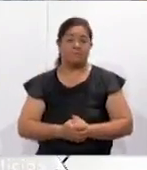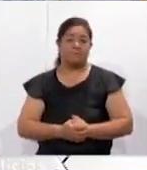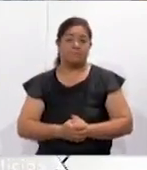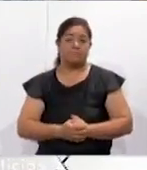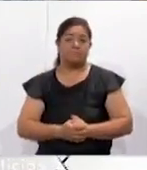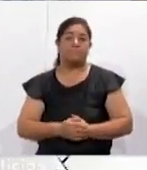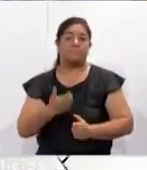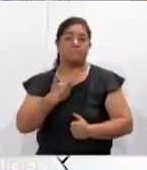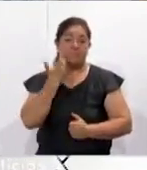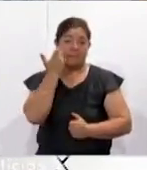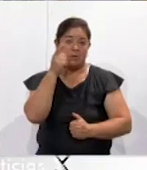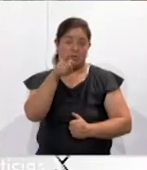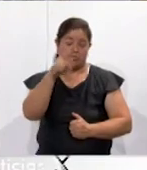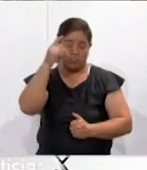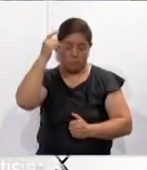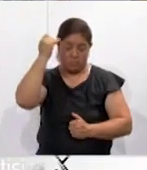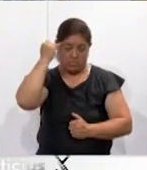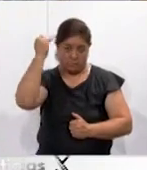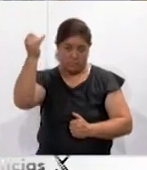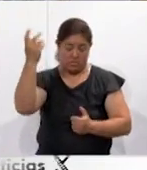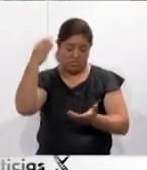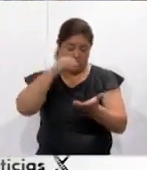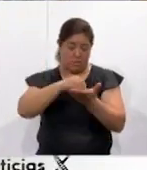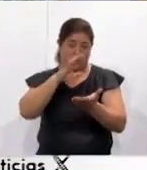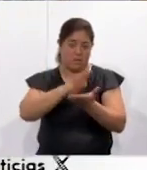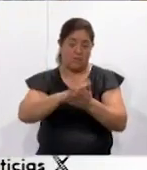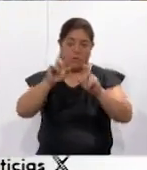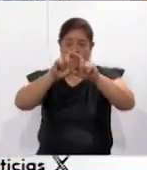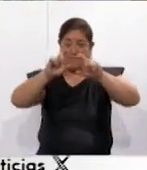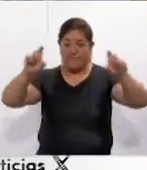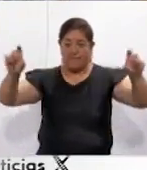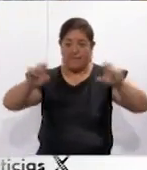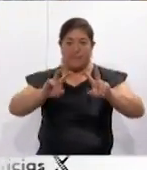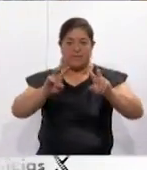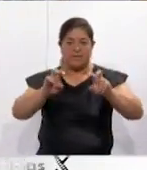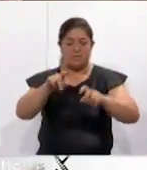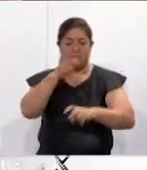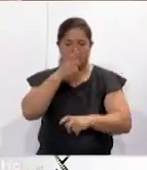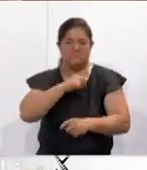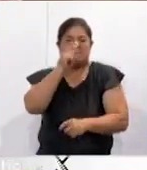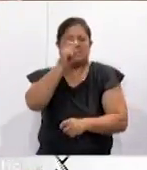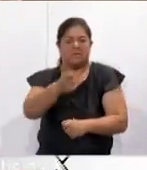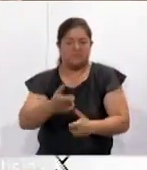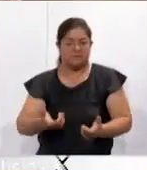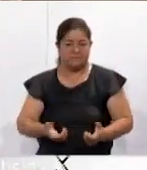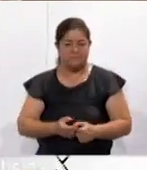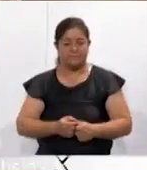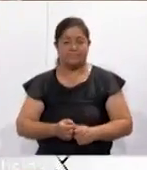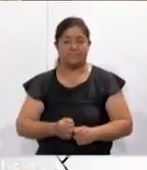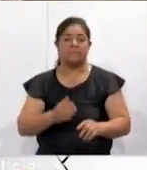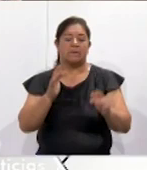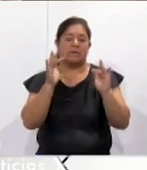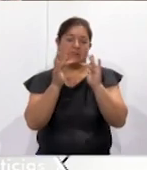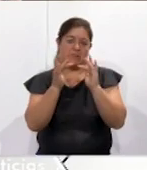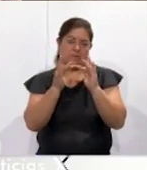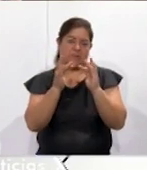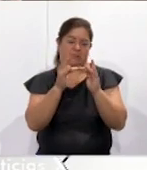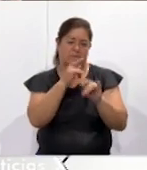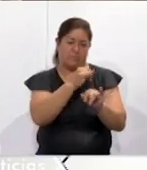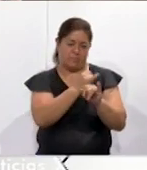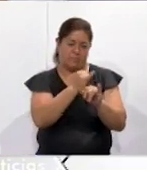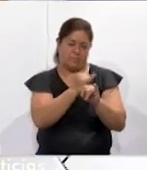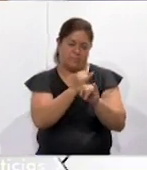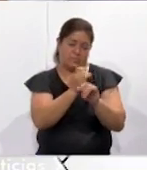que plasmen su idea, le pongan un título y nos describan qué quieren expresar con ese dibujo. Exactamente, que vaya relacionado para que ellos mismos también